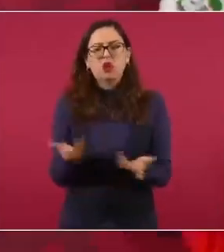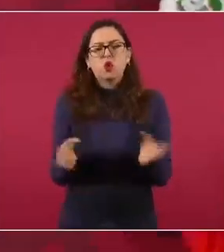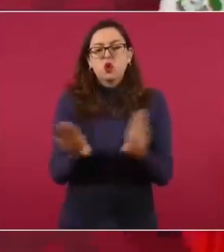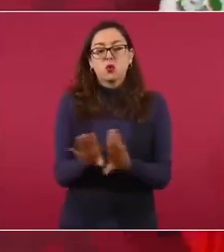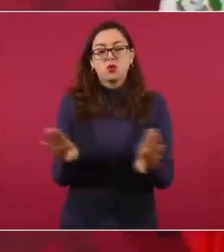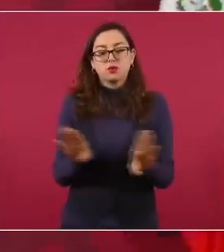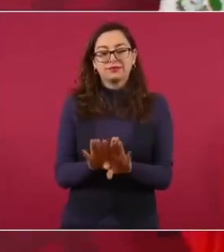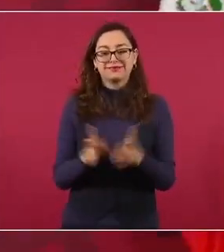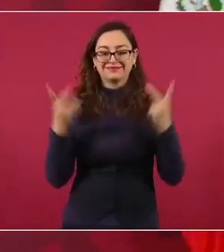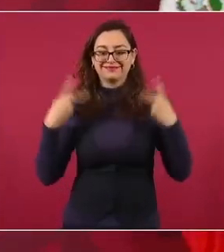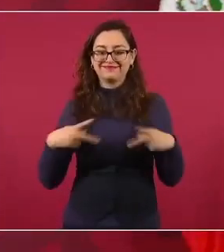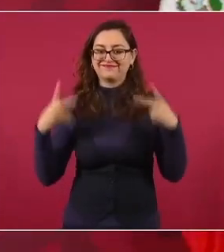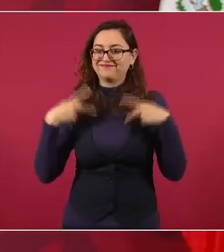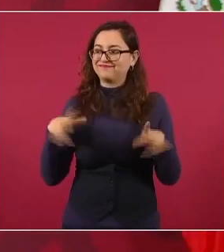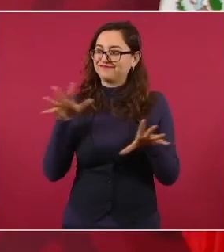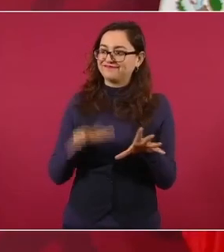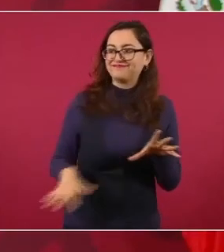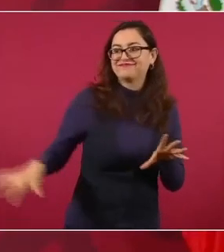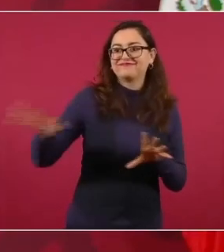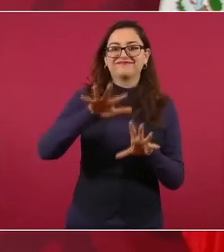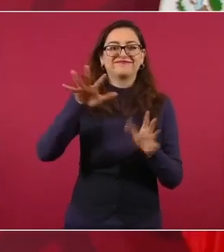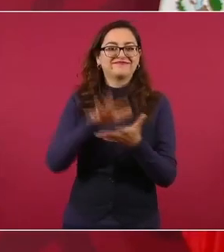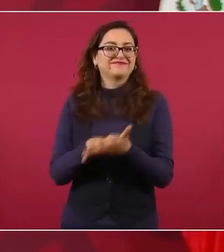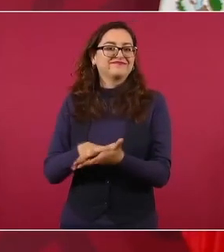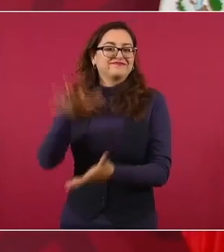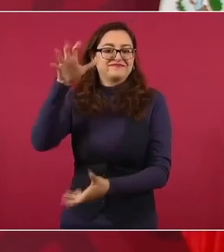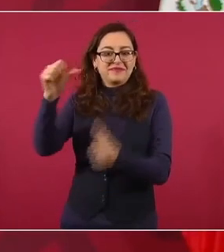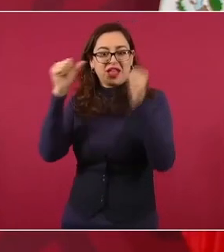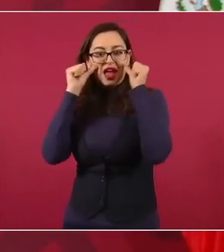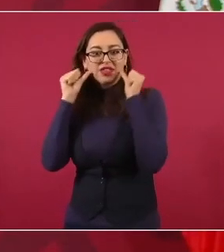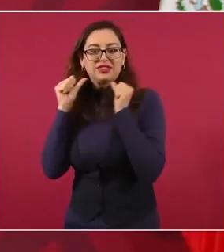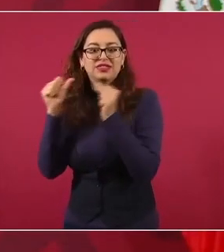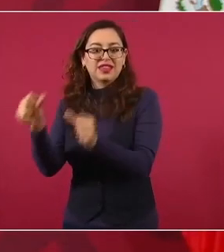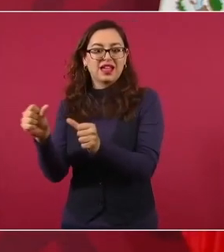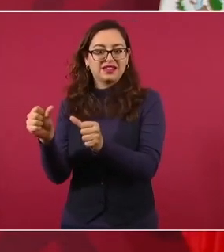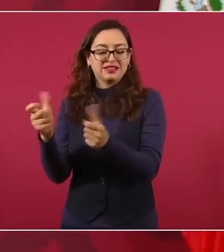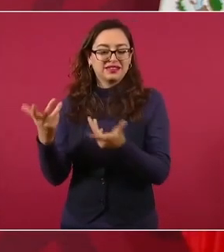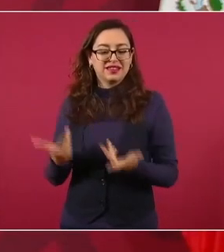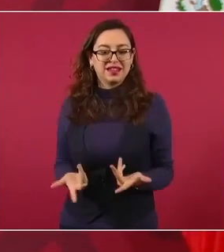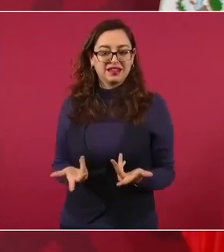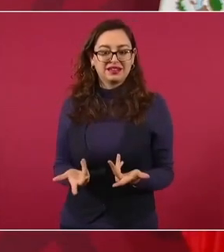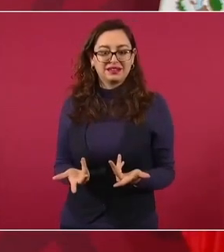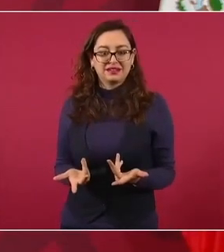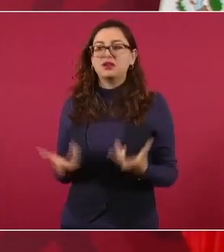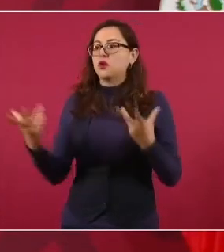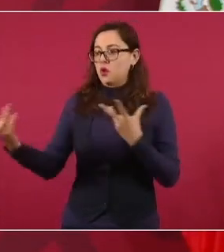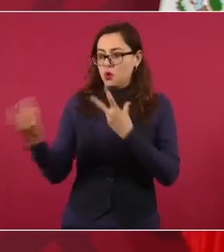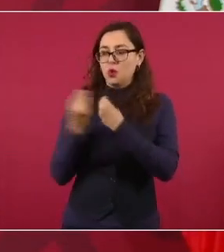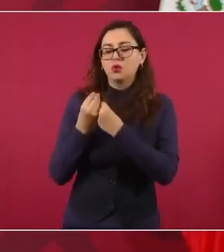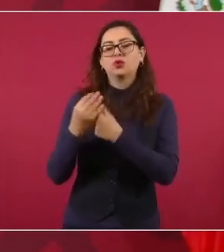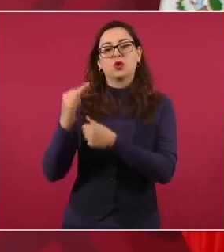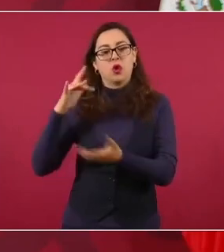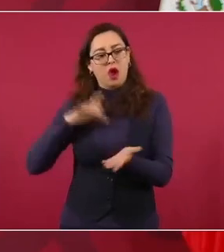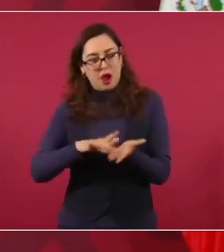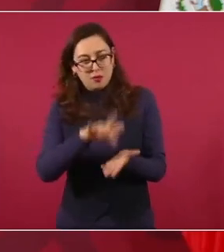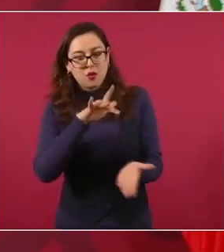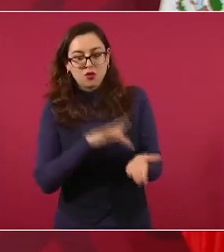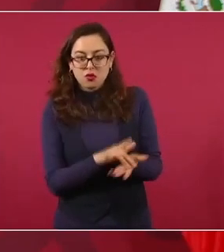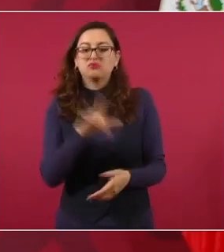y cuenta, en consecuencia, con el respaldo del pueblo.